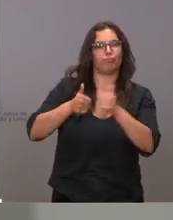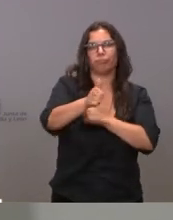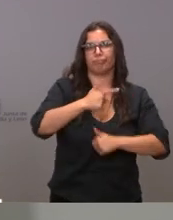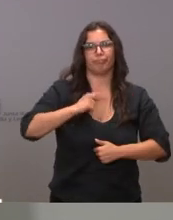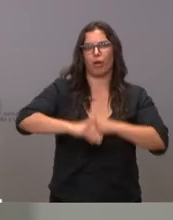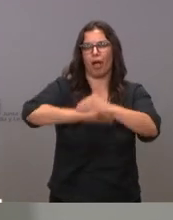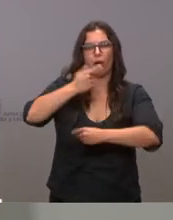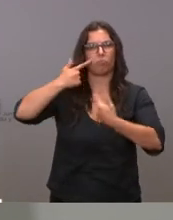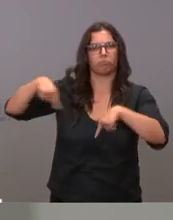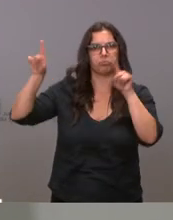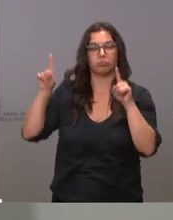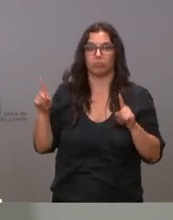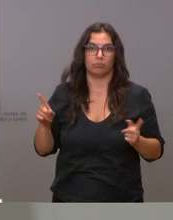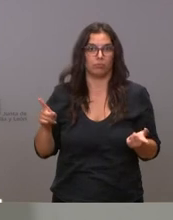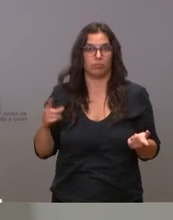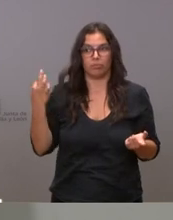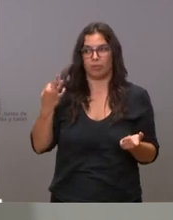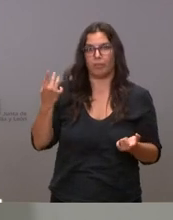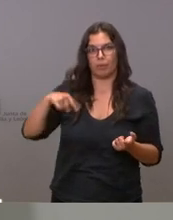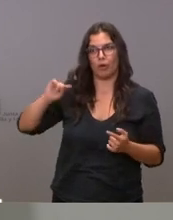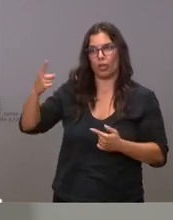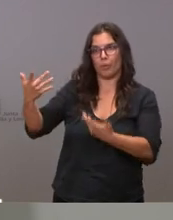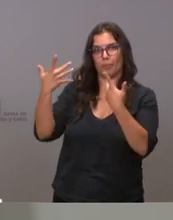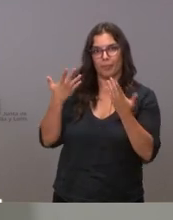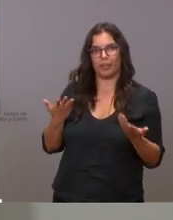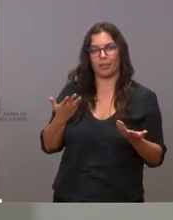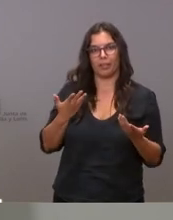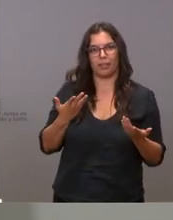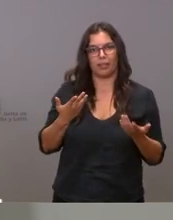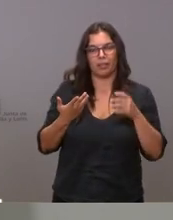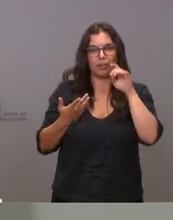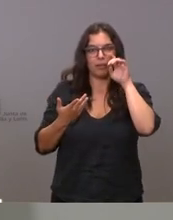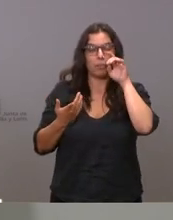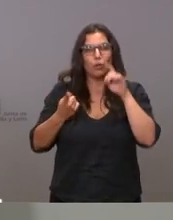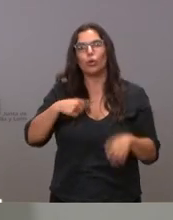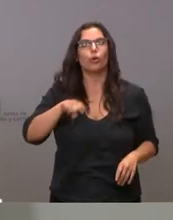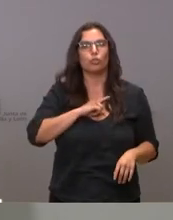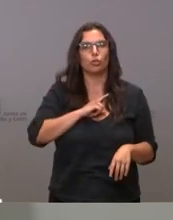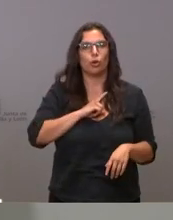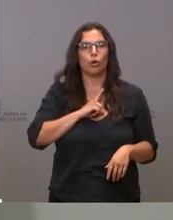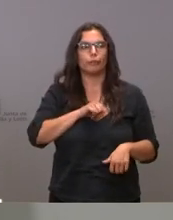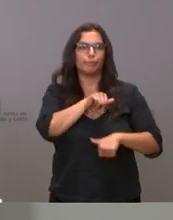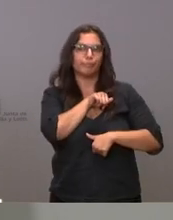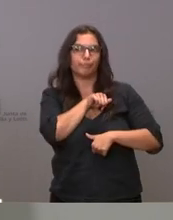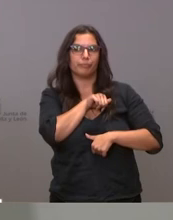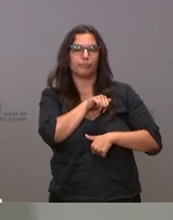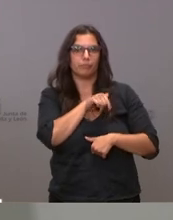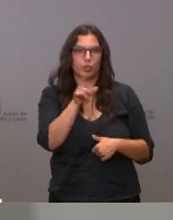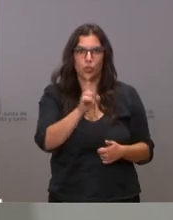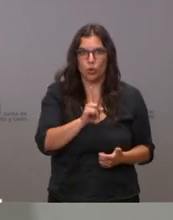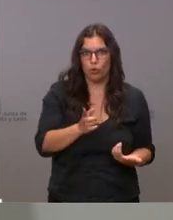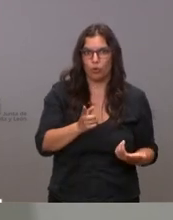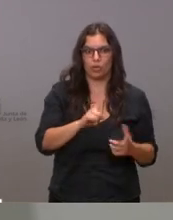ponencia de alertas se defina pues es difícil pero nosotros no no hemos estado de brazos cruzados nos hemos reunido a nuestro comité de